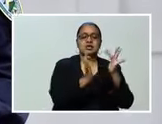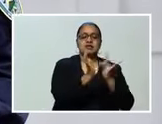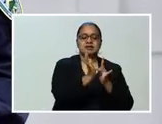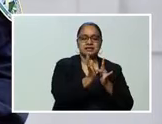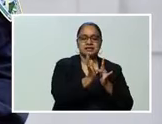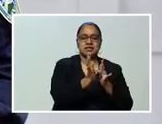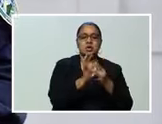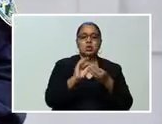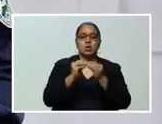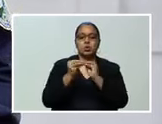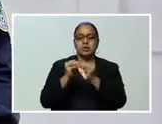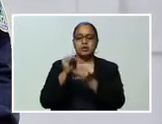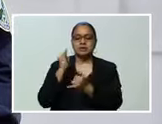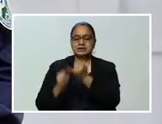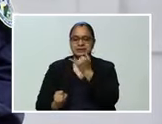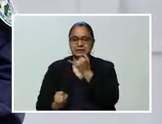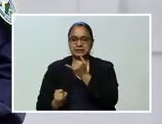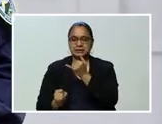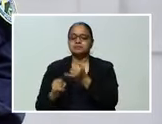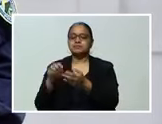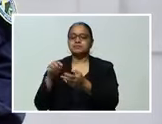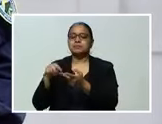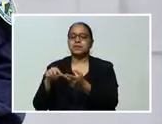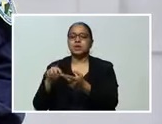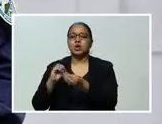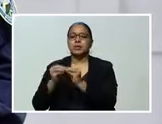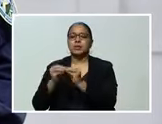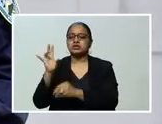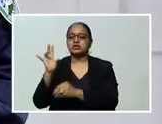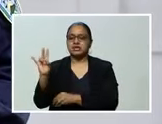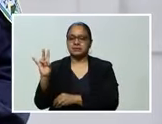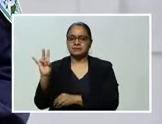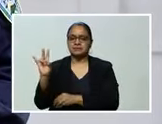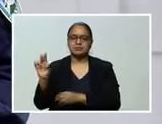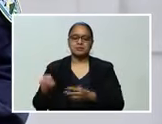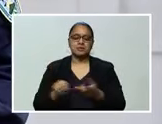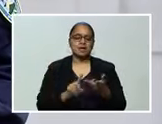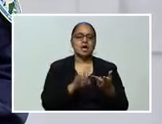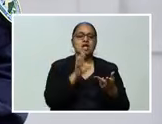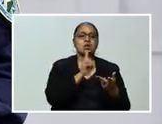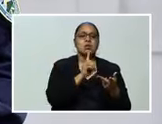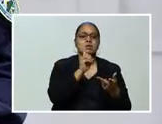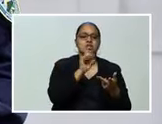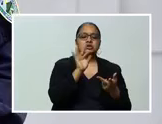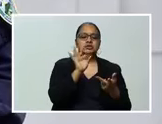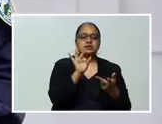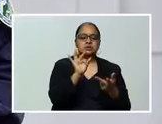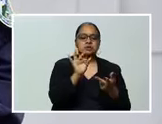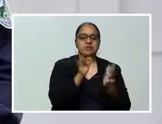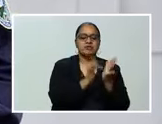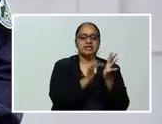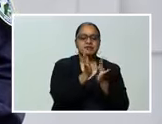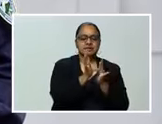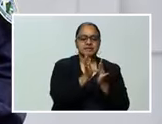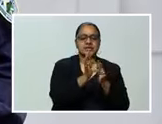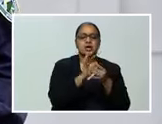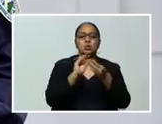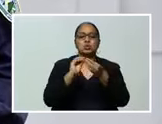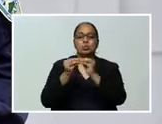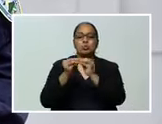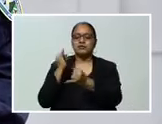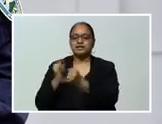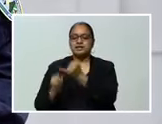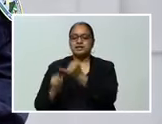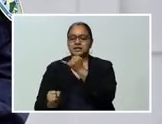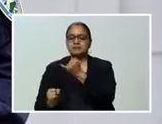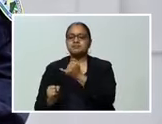terminación de pasaporte, carnet o residente, el 7. Domingo 19 de abril, terminación de identidad, pasaporte o